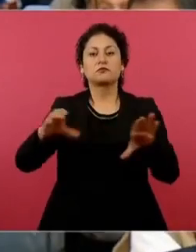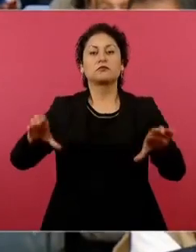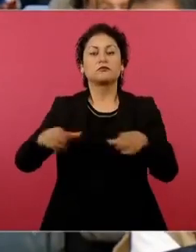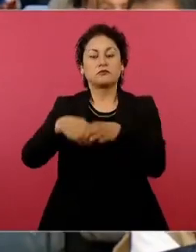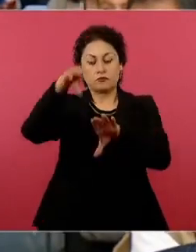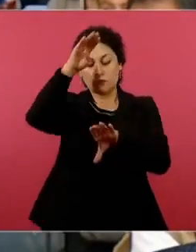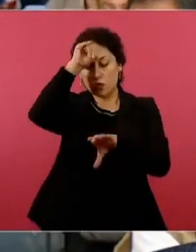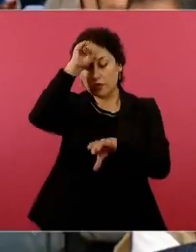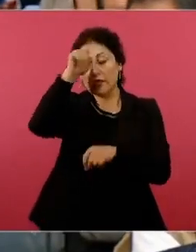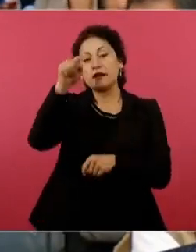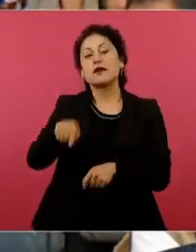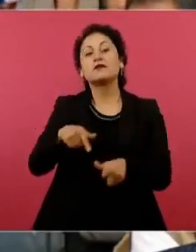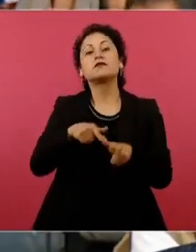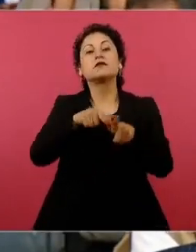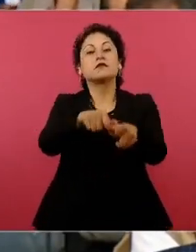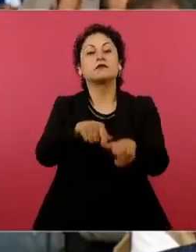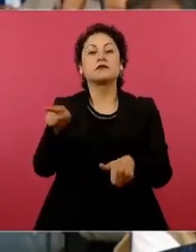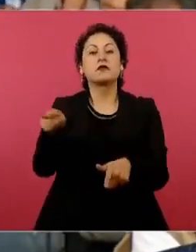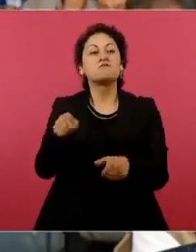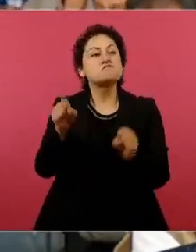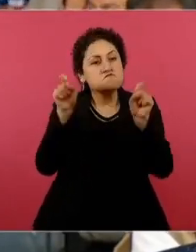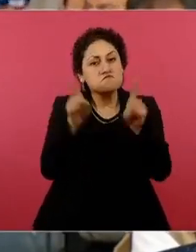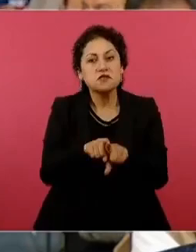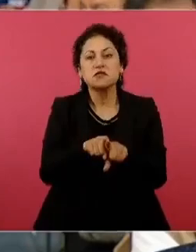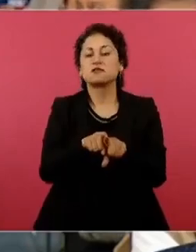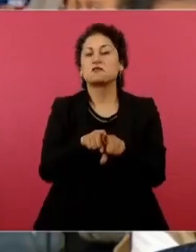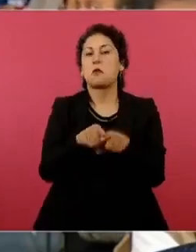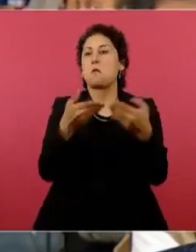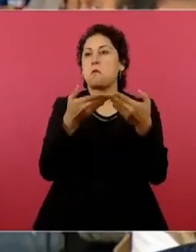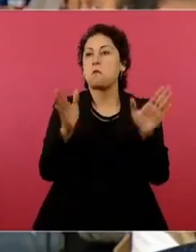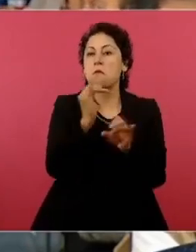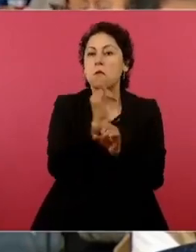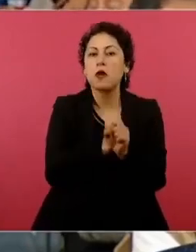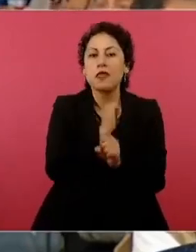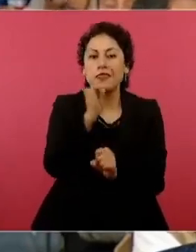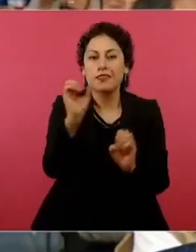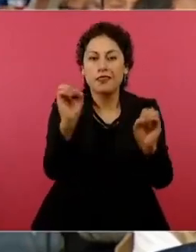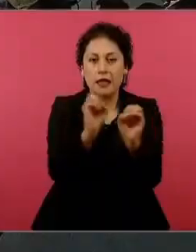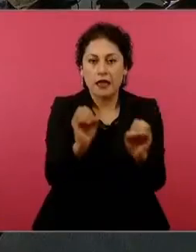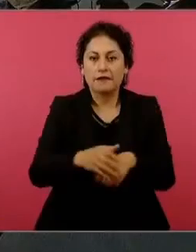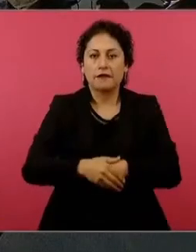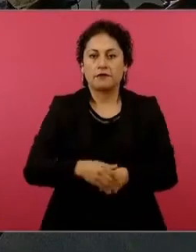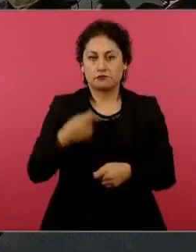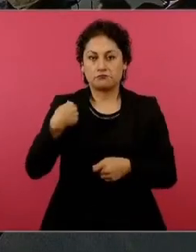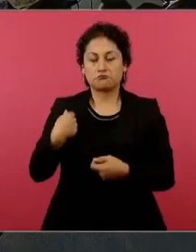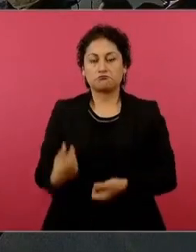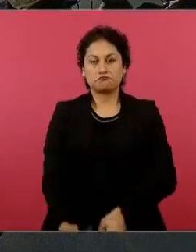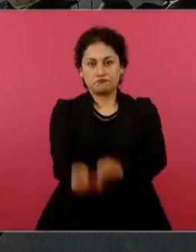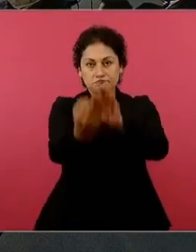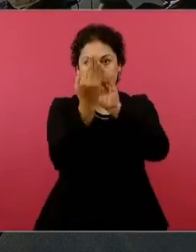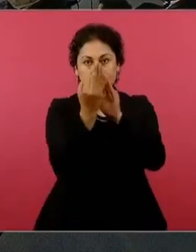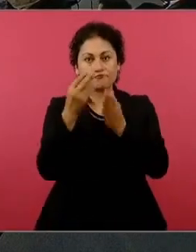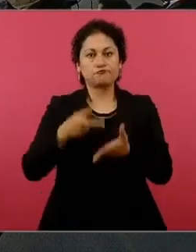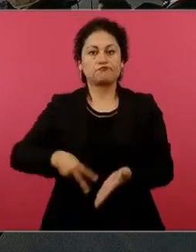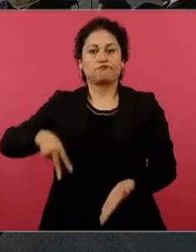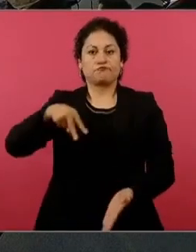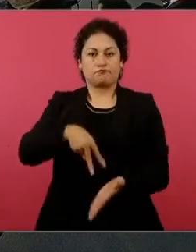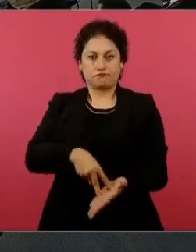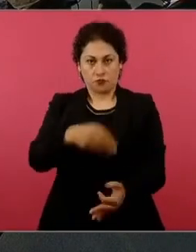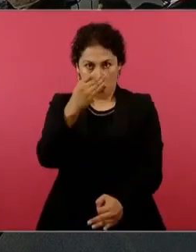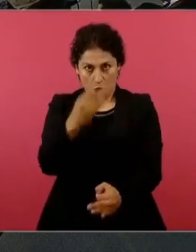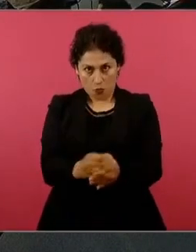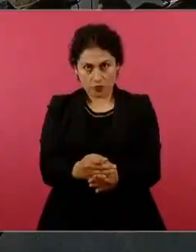y se determinó que no había delito que perseguir. Aquí estoy para dar la cara, señor presidente. Aquí está el firme